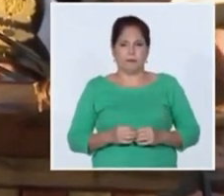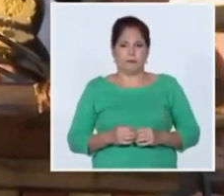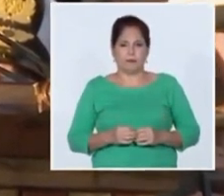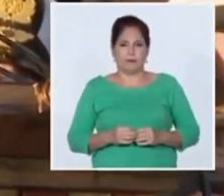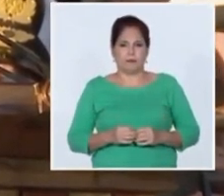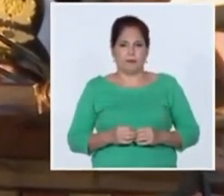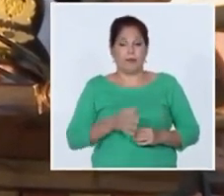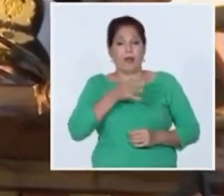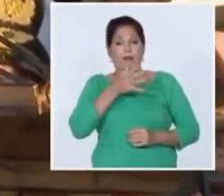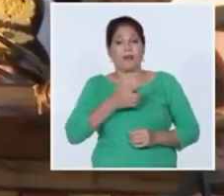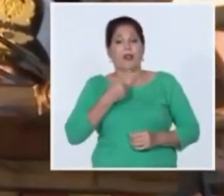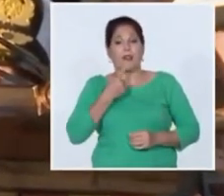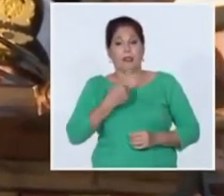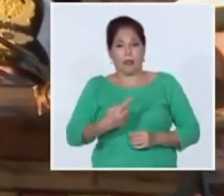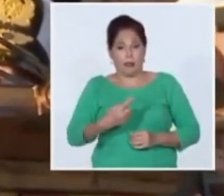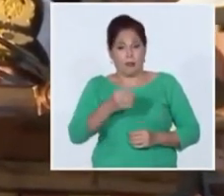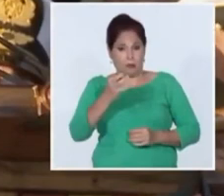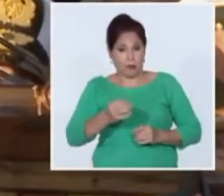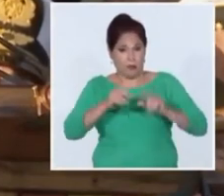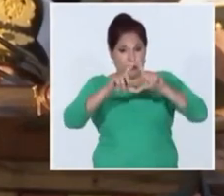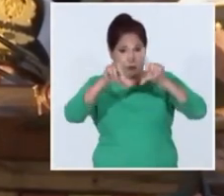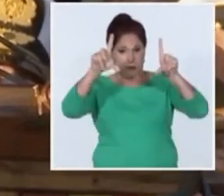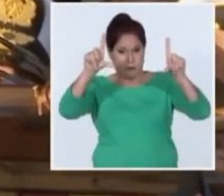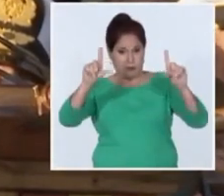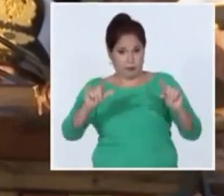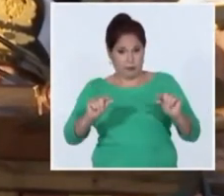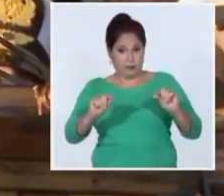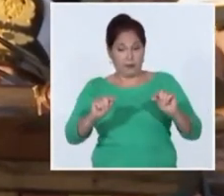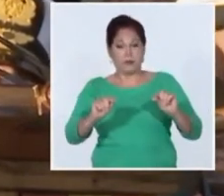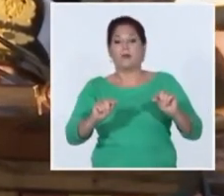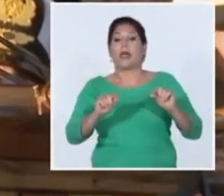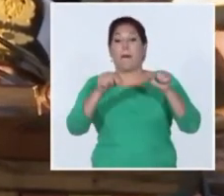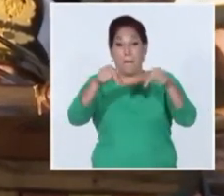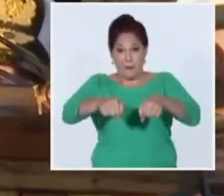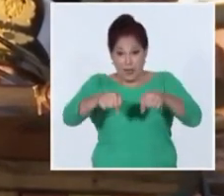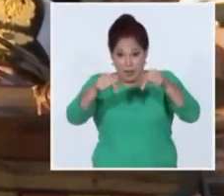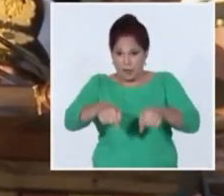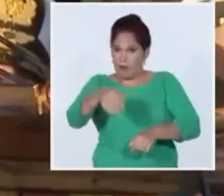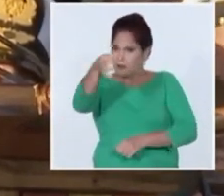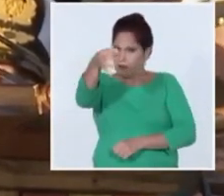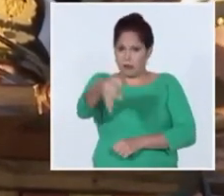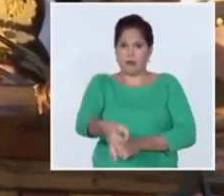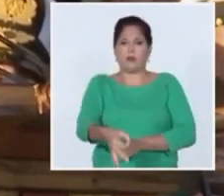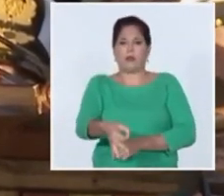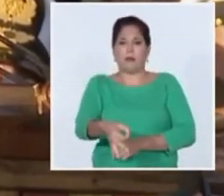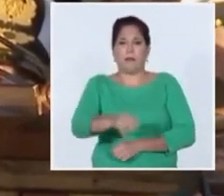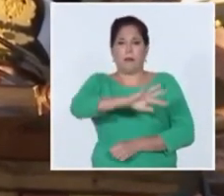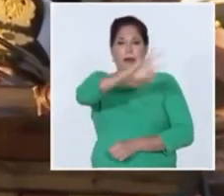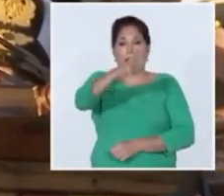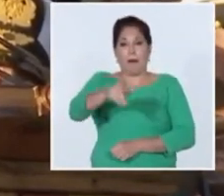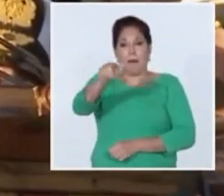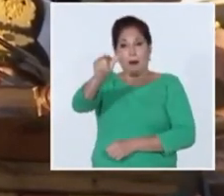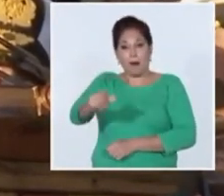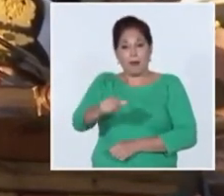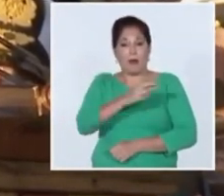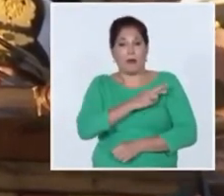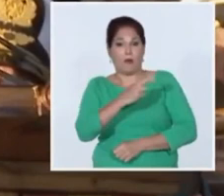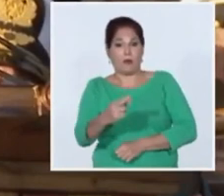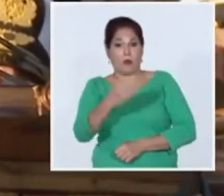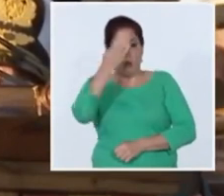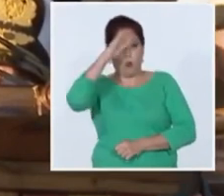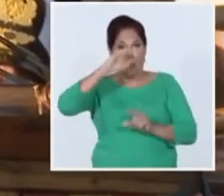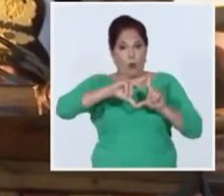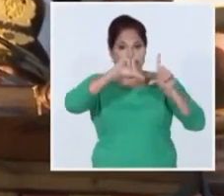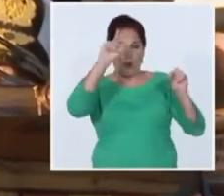Fidel Castro Ruz de que sea esta siempre una marina de patria o muerte